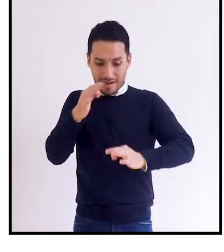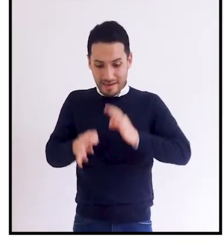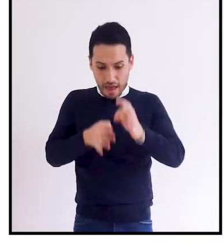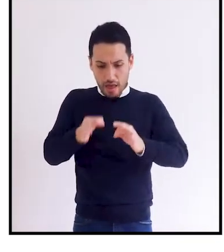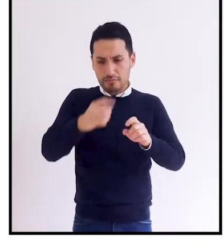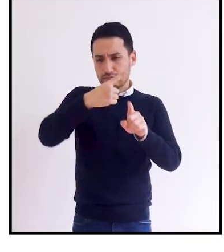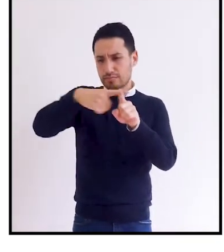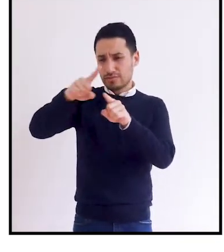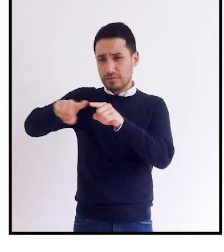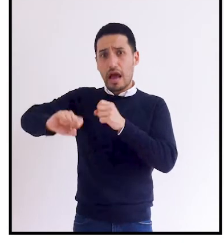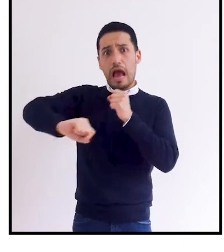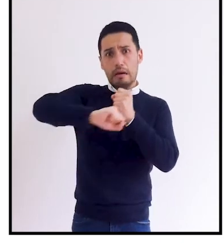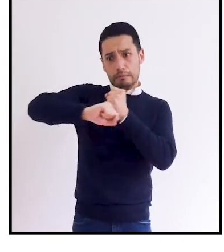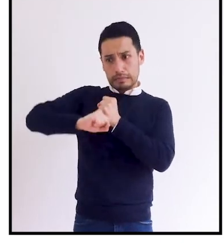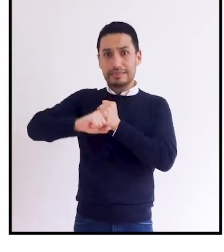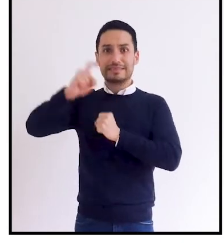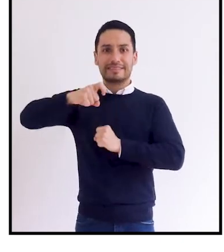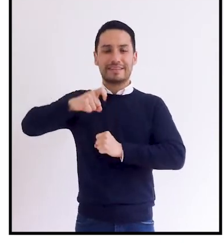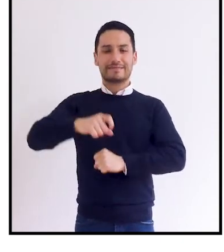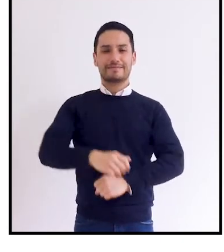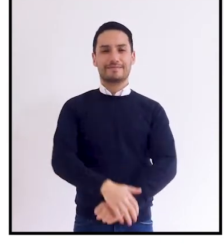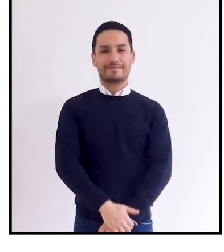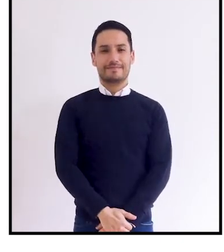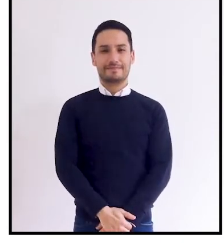y diversos apoyos que se requieren.